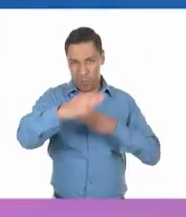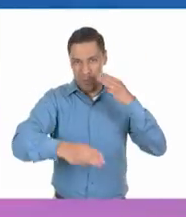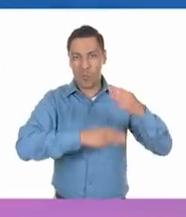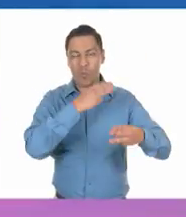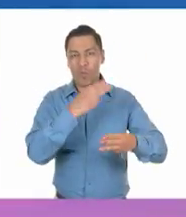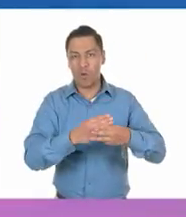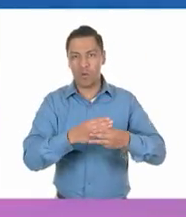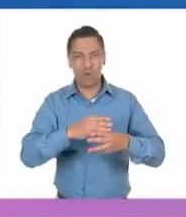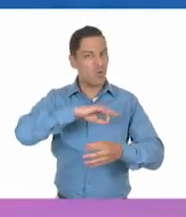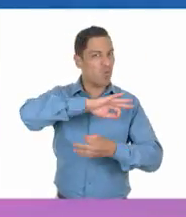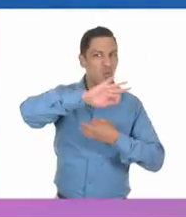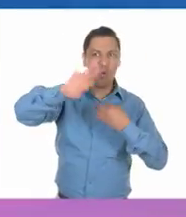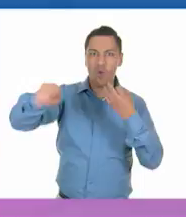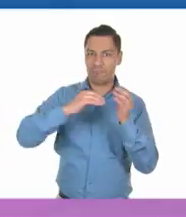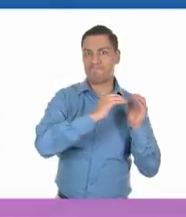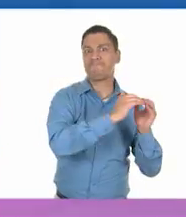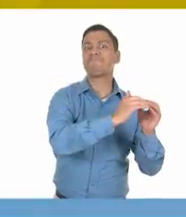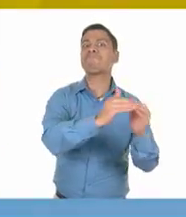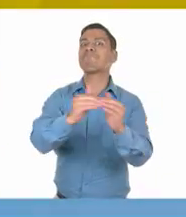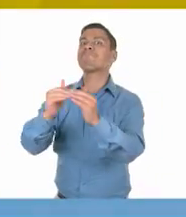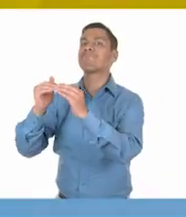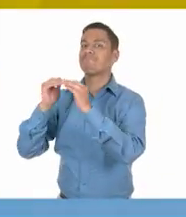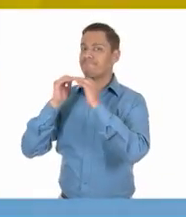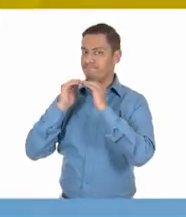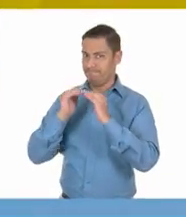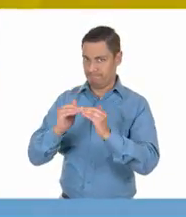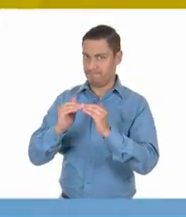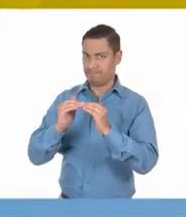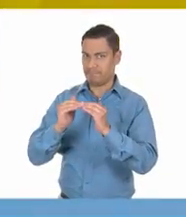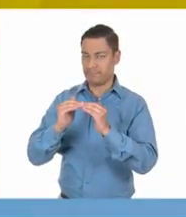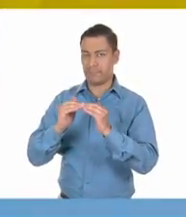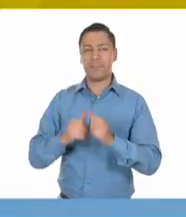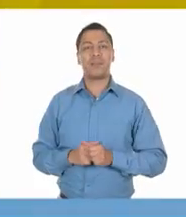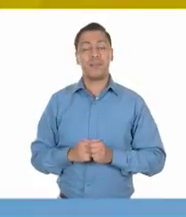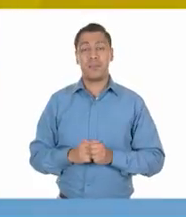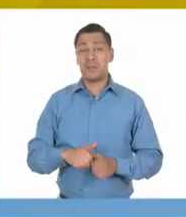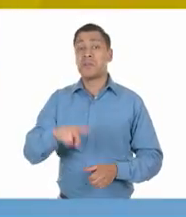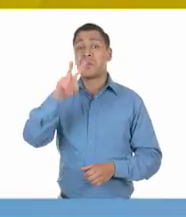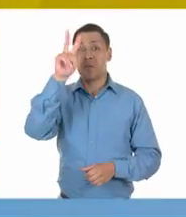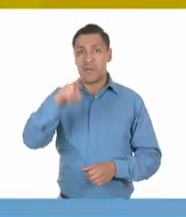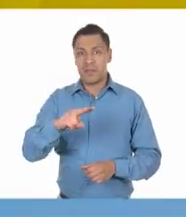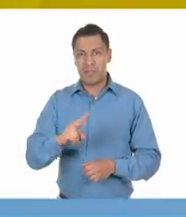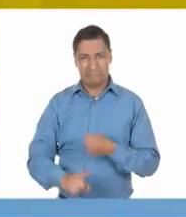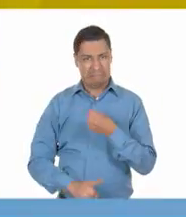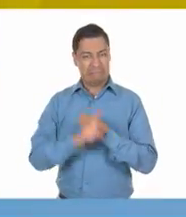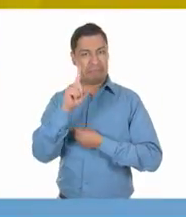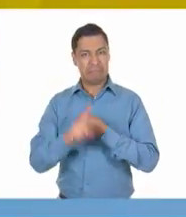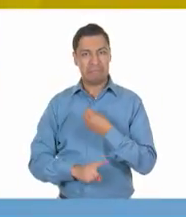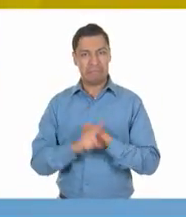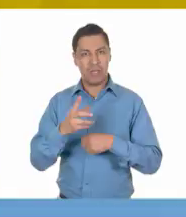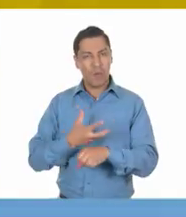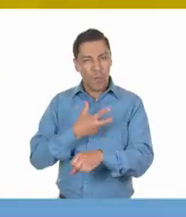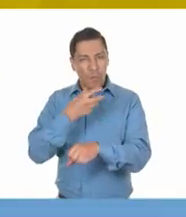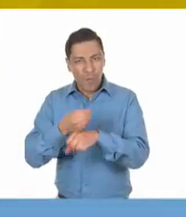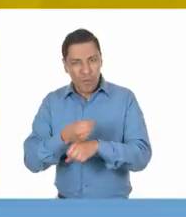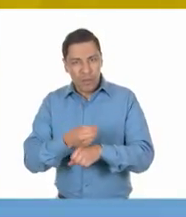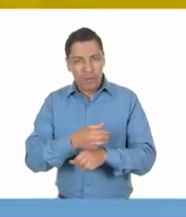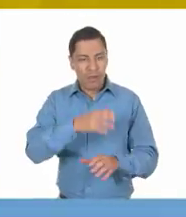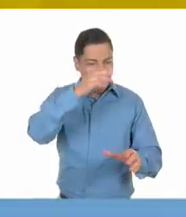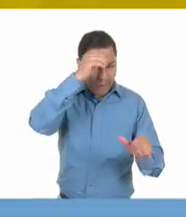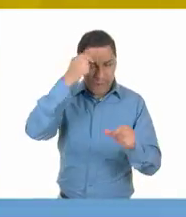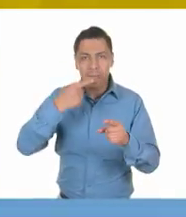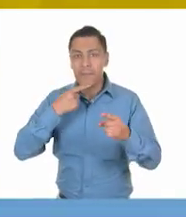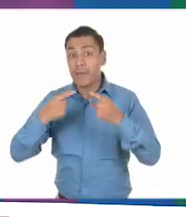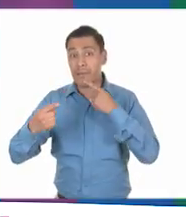todos se escuchen en igualdad. Exacto. Correcto. Ante los conflictos, busquemos generar puentes de diálogo y